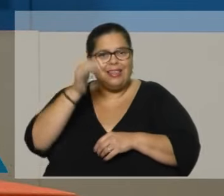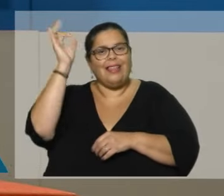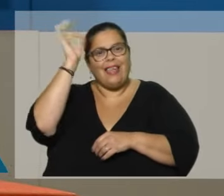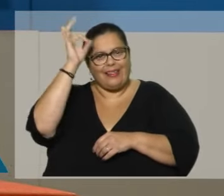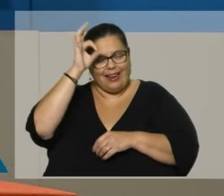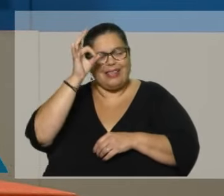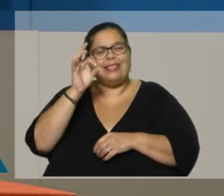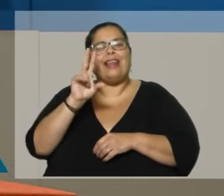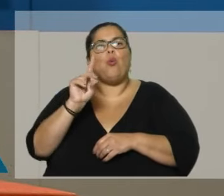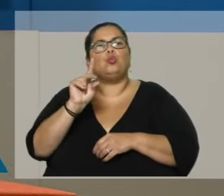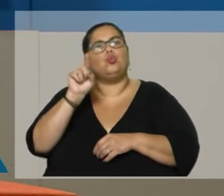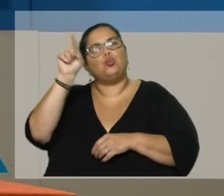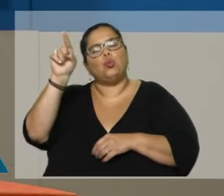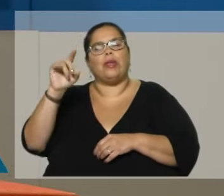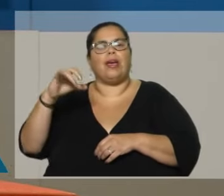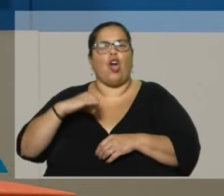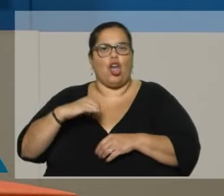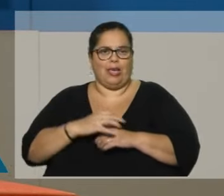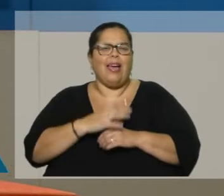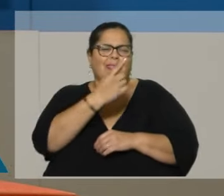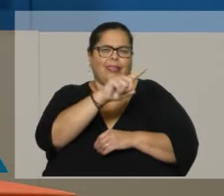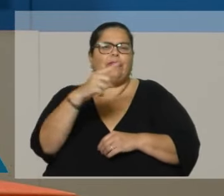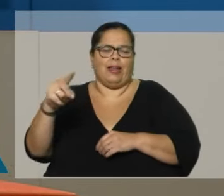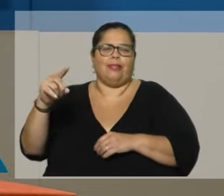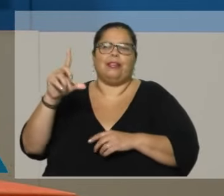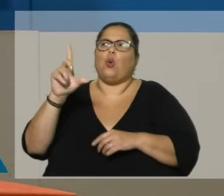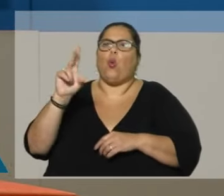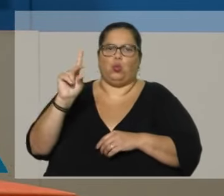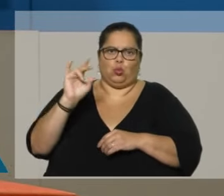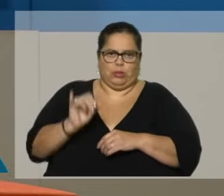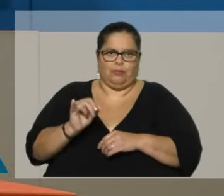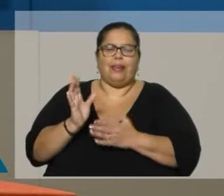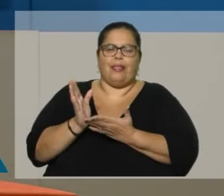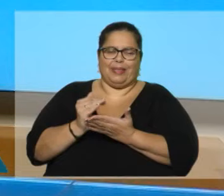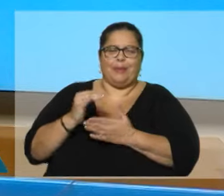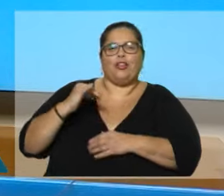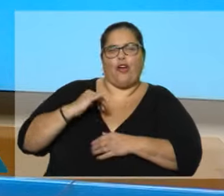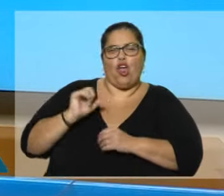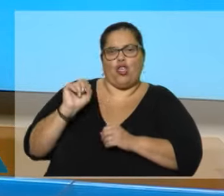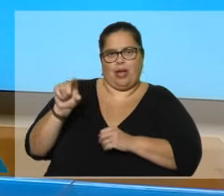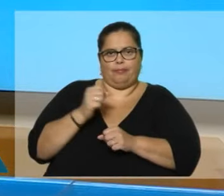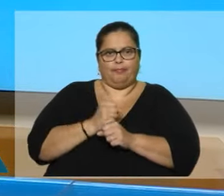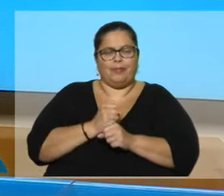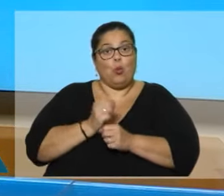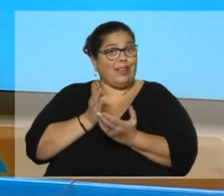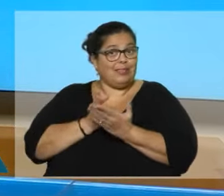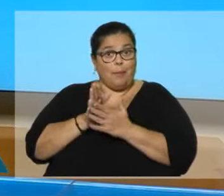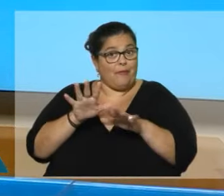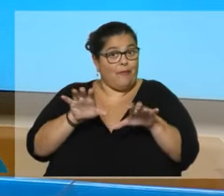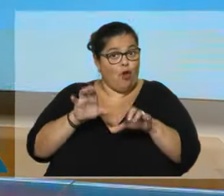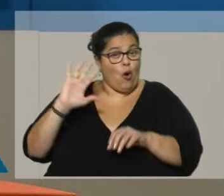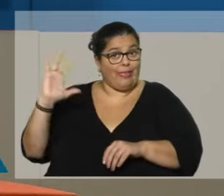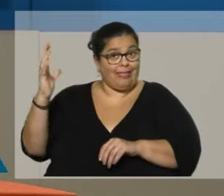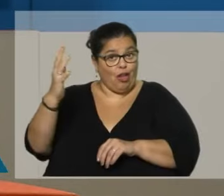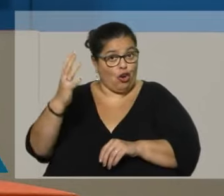correcto. ¿En la UTU de allá? En la UTU de allá. Bueno, en varias UTUs, pero sí, en el departamento de Colonia, sí. Bueno, ¿siempre vivió en el interior?